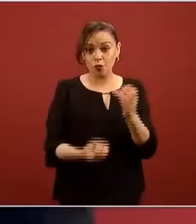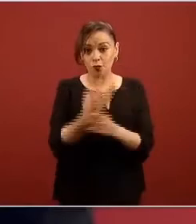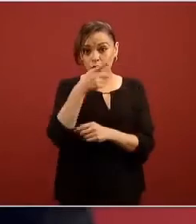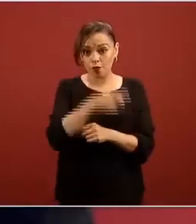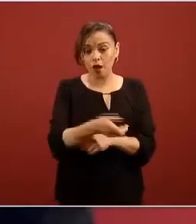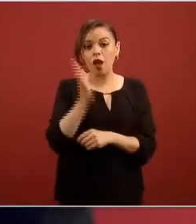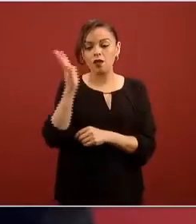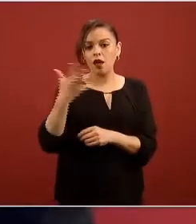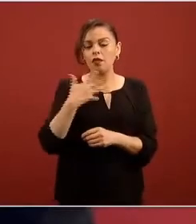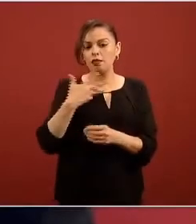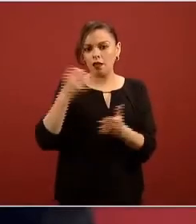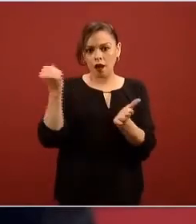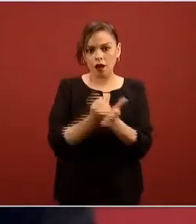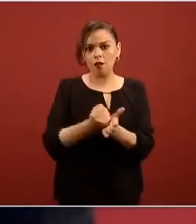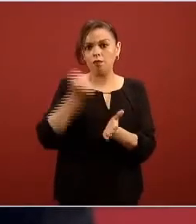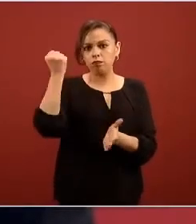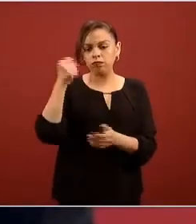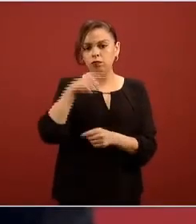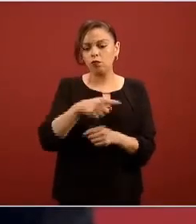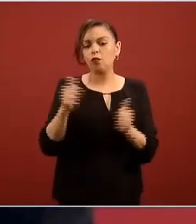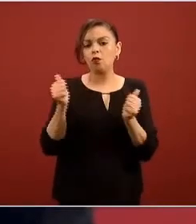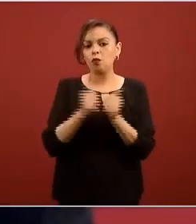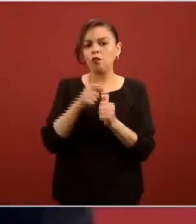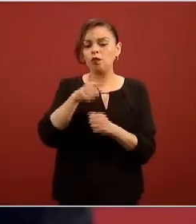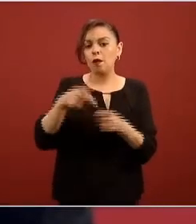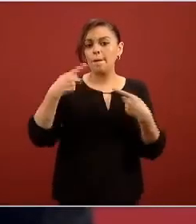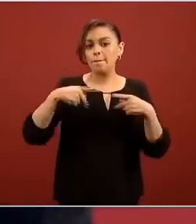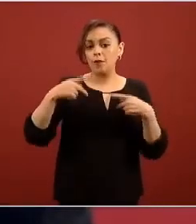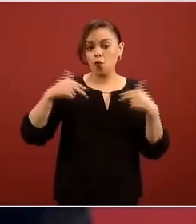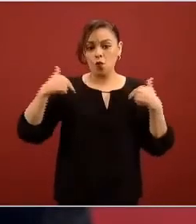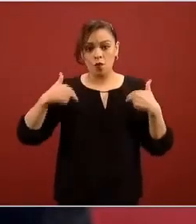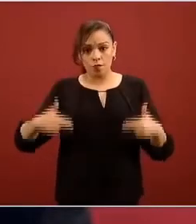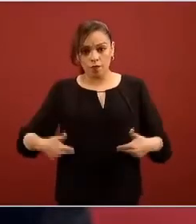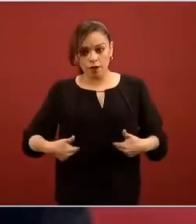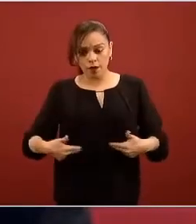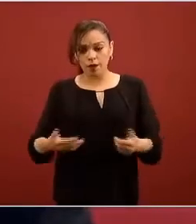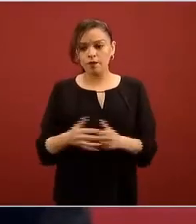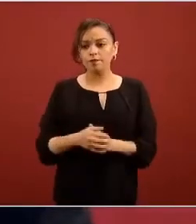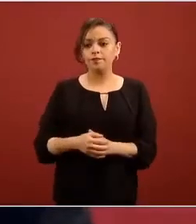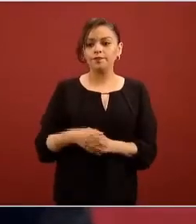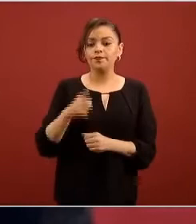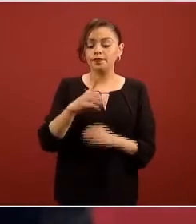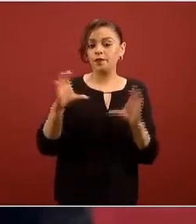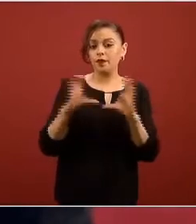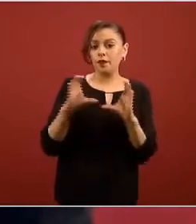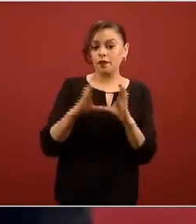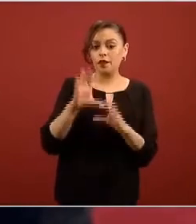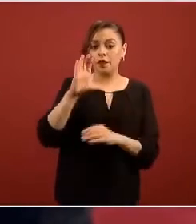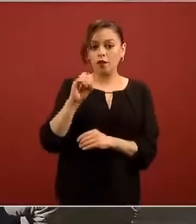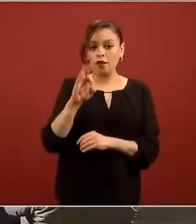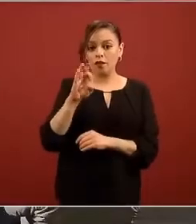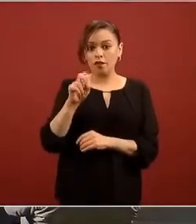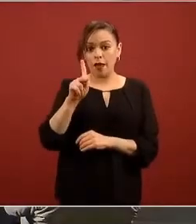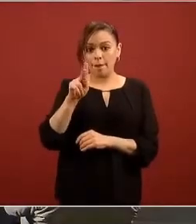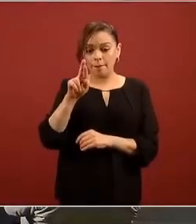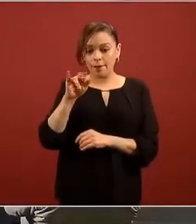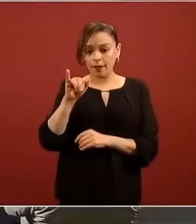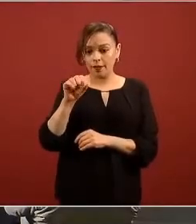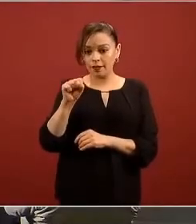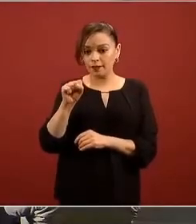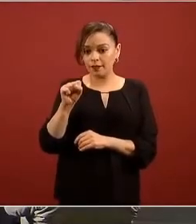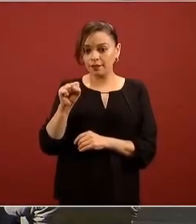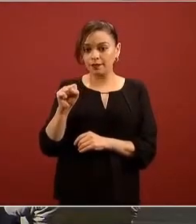artificiales y otros tipos de equipos la certificación de COFEPRIS tiene ahí una palomita porque estamos